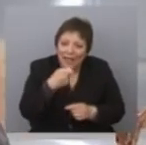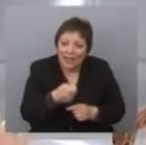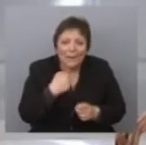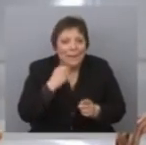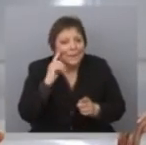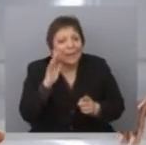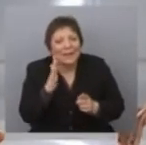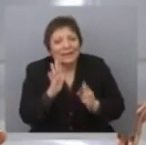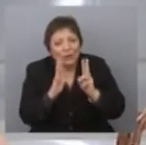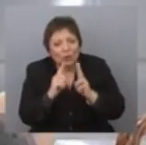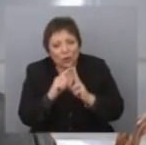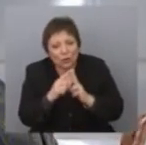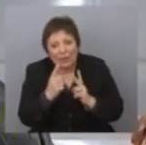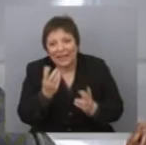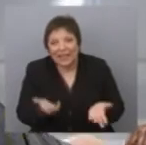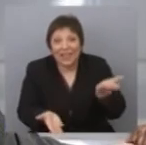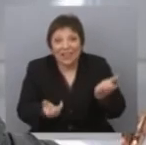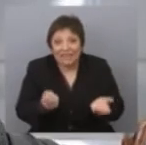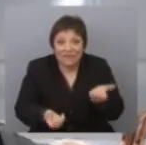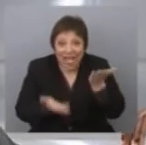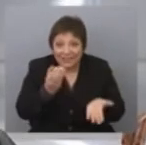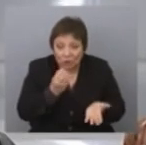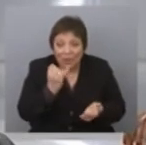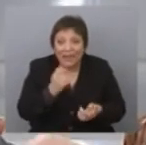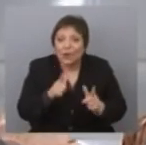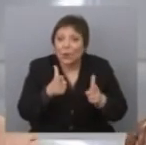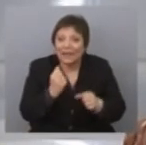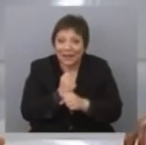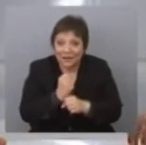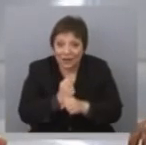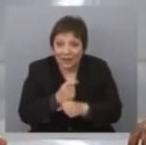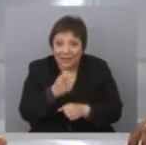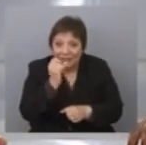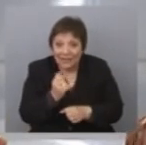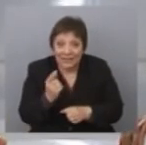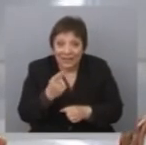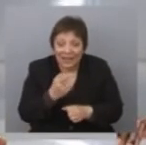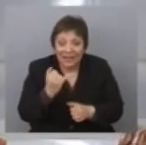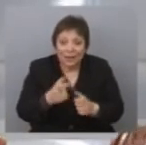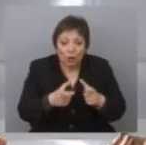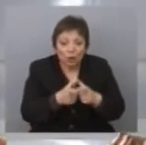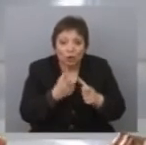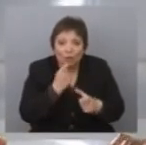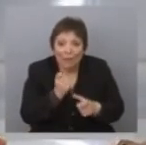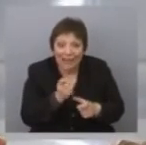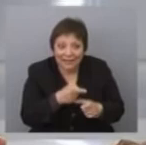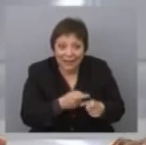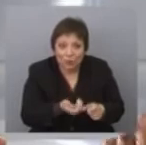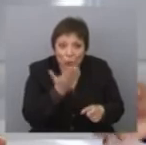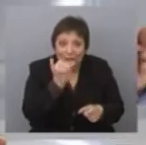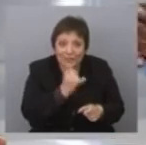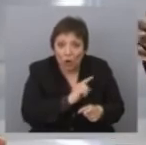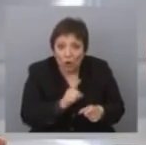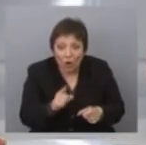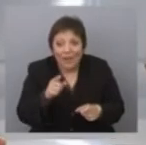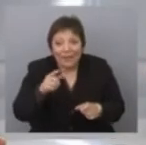hay dos factores, que es de inflación y desempleo. Que es donde toquen el fondo de la gente, si el tomate va a subir o no. Ahí empieza también